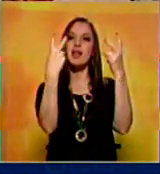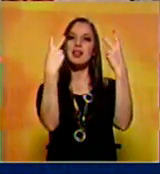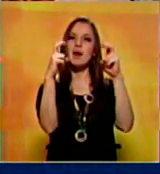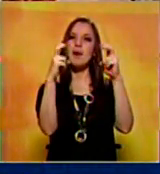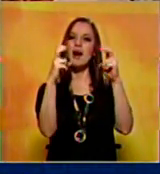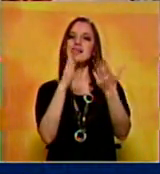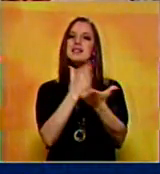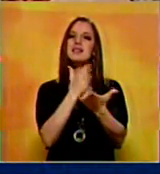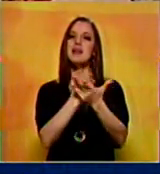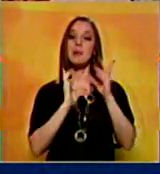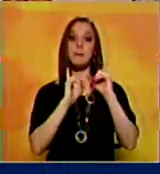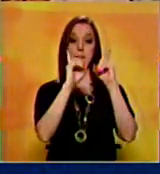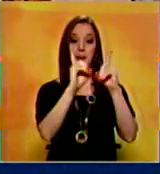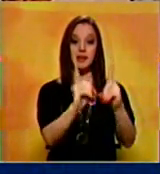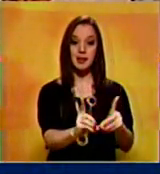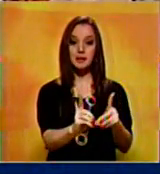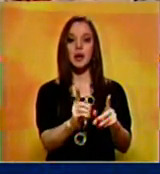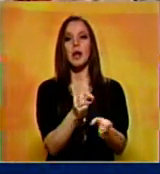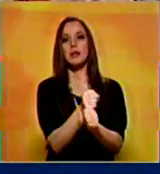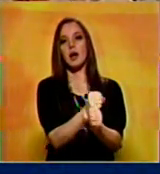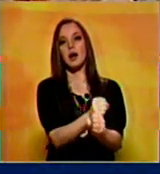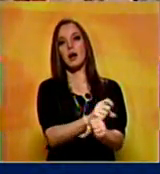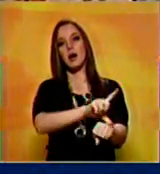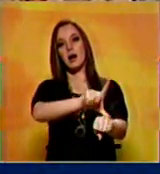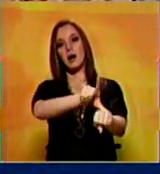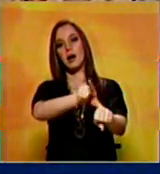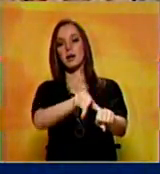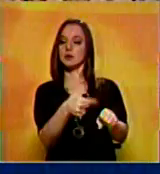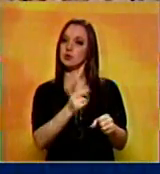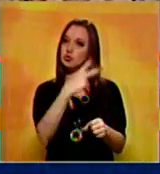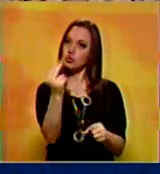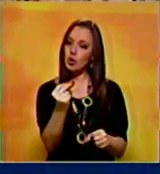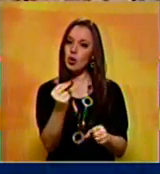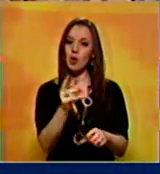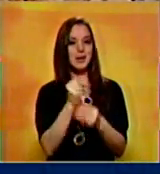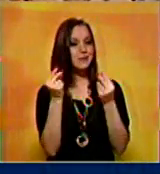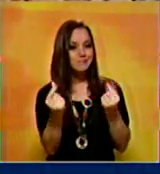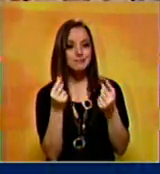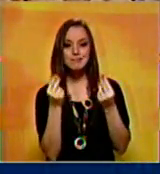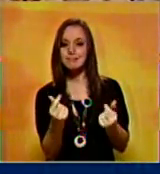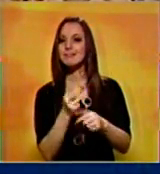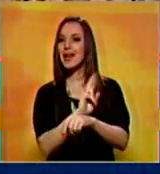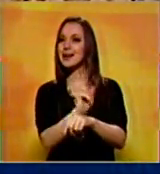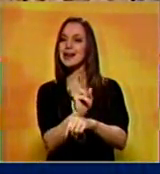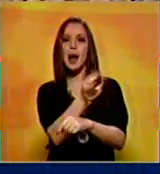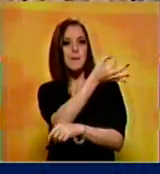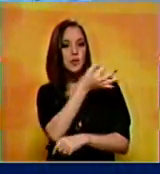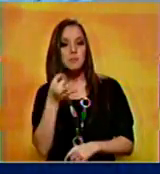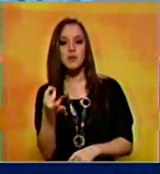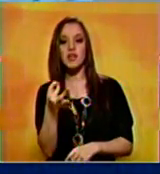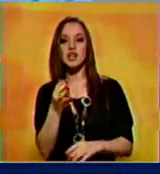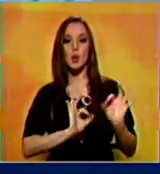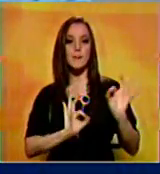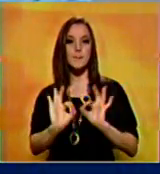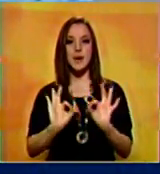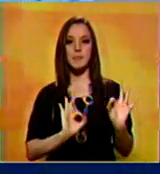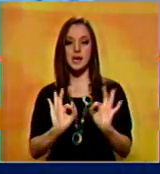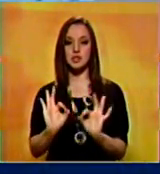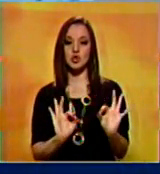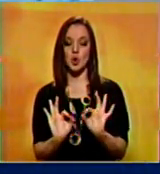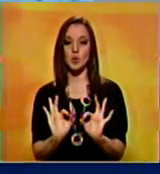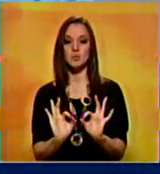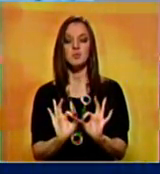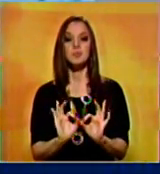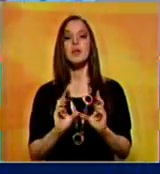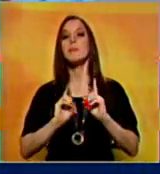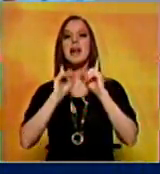de la eficiencia pero sobre todo de la eficacia política la eficiencia en la preparación de